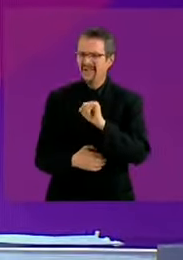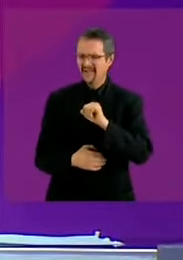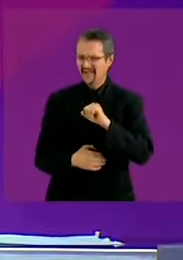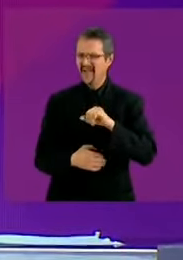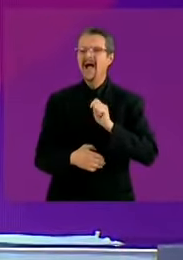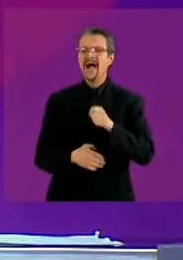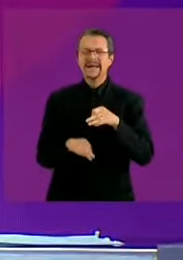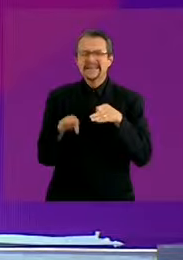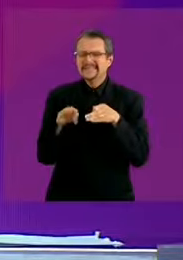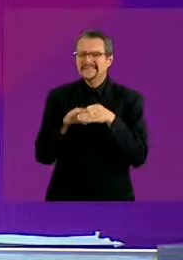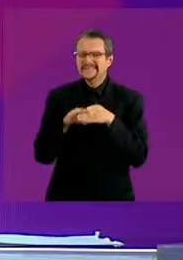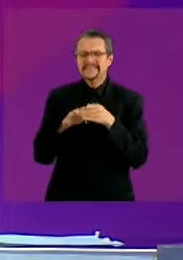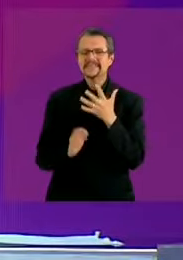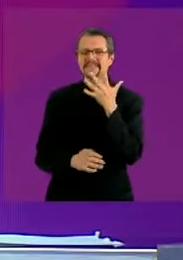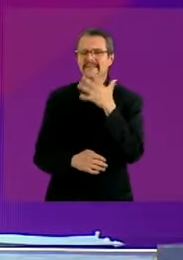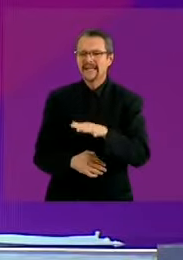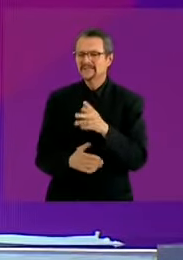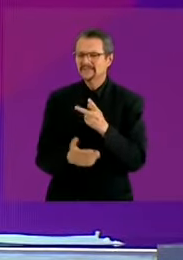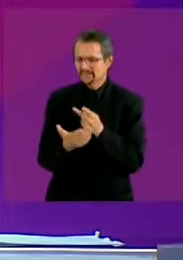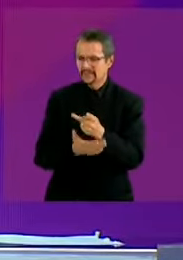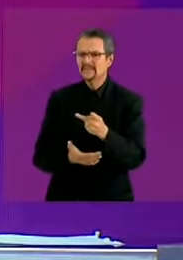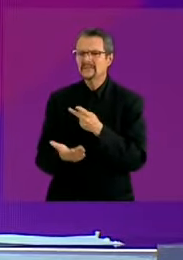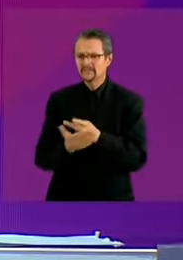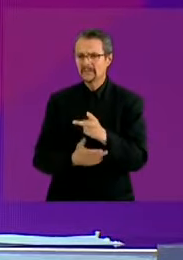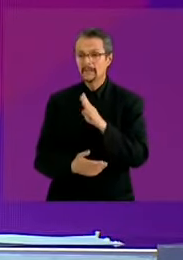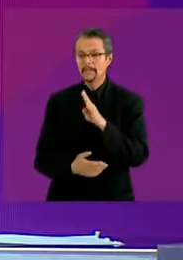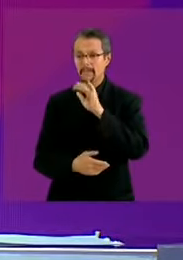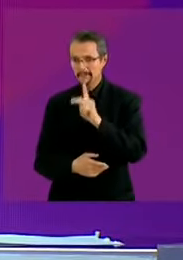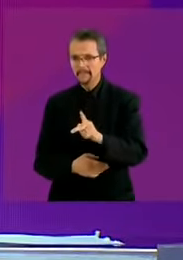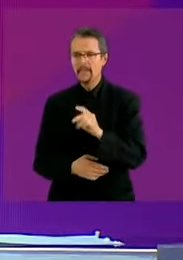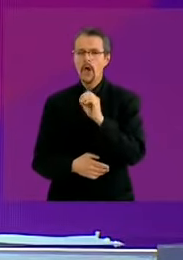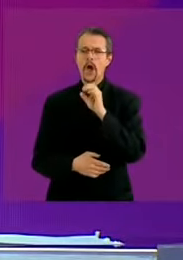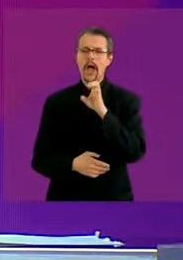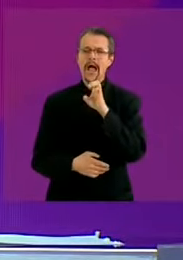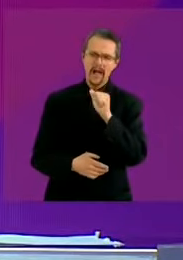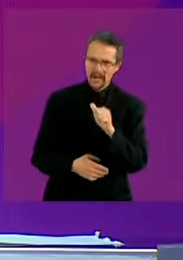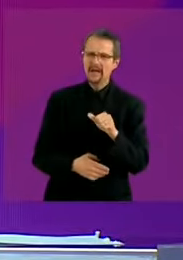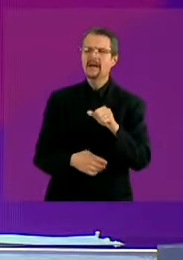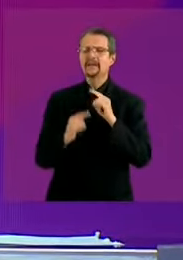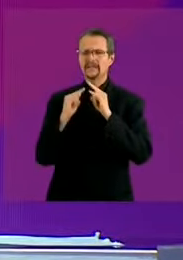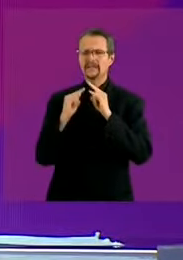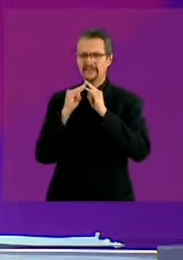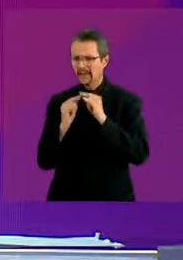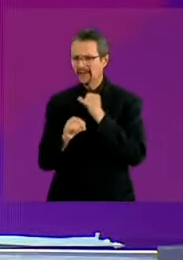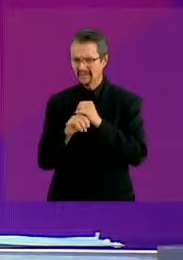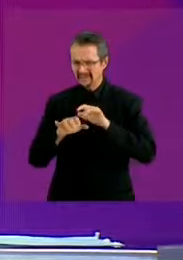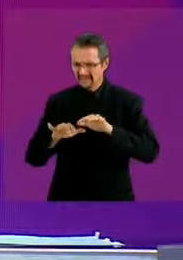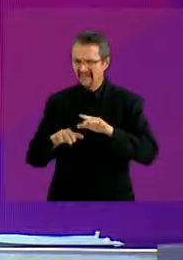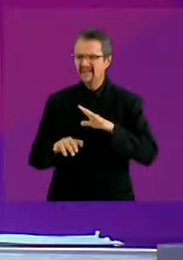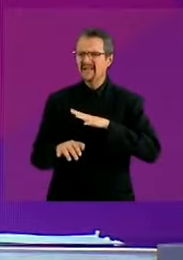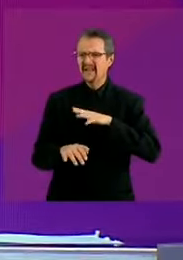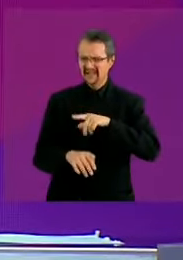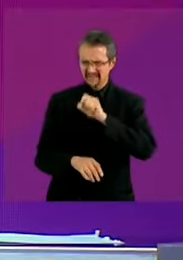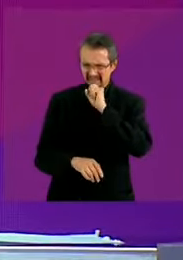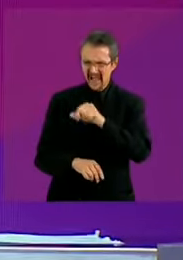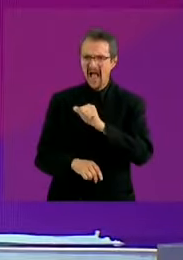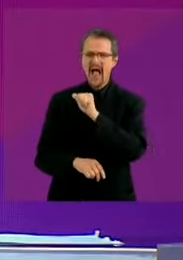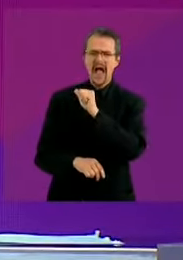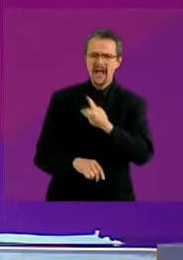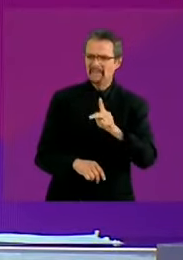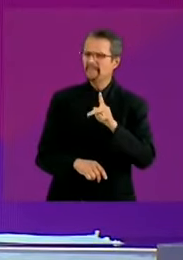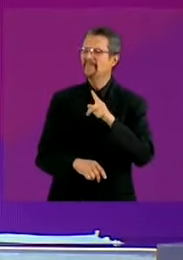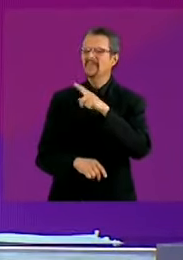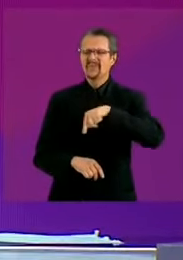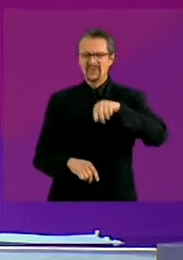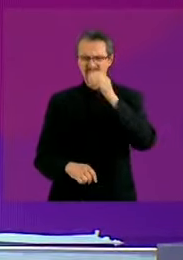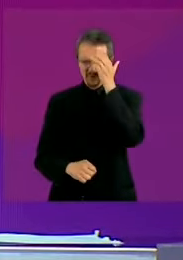premios del BID de la OEA. Hicimos el Tianguis Digital, está todas las aplicaciones que ustedes pueden ver